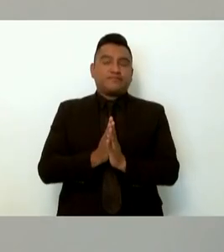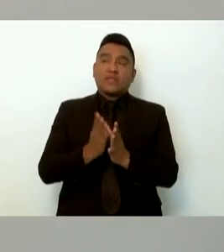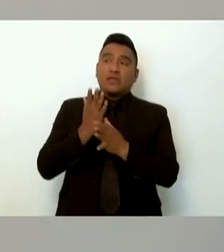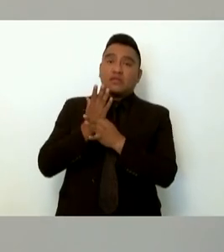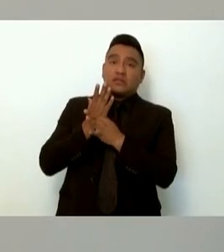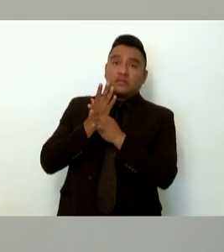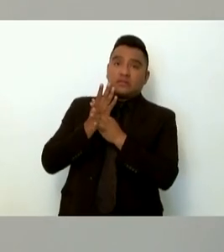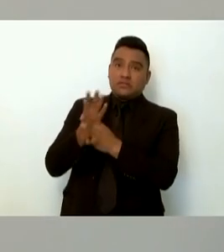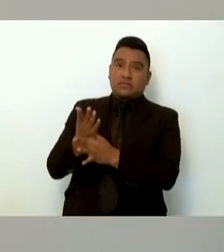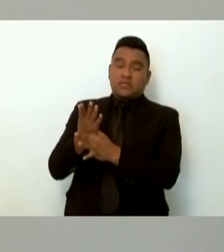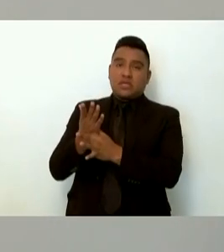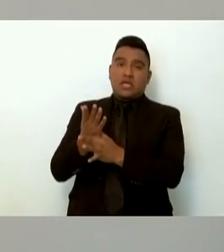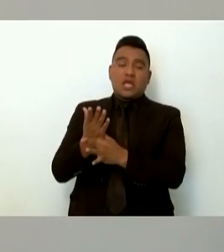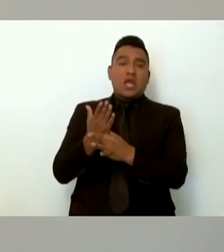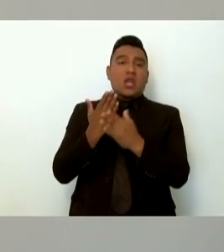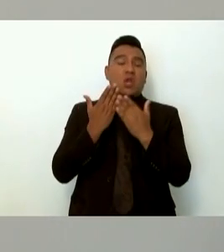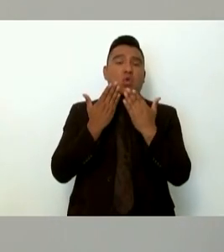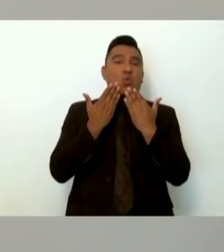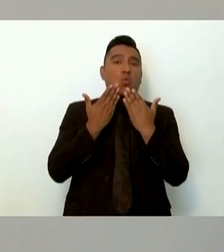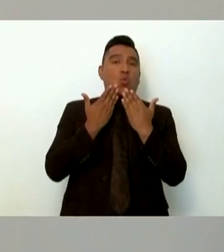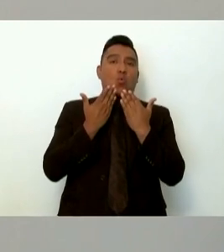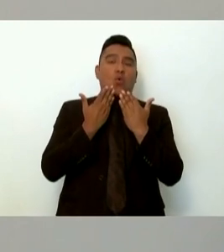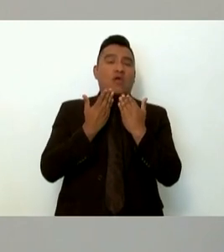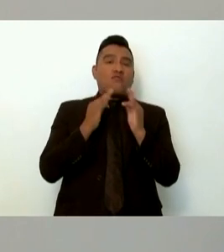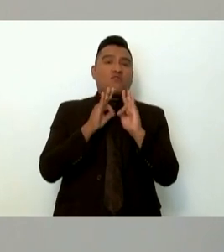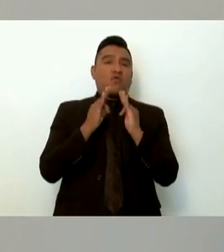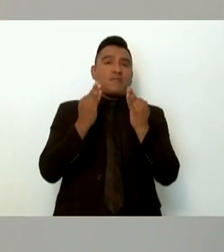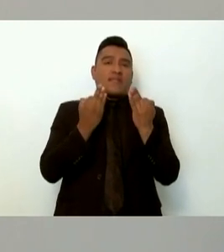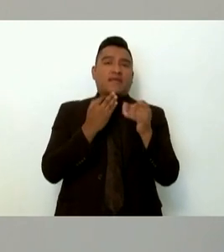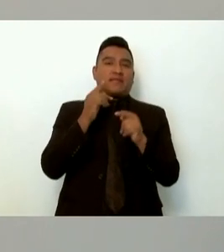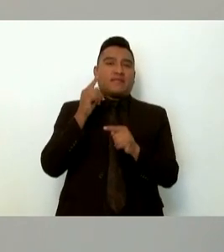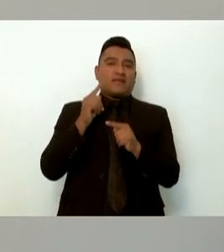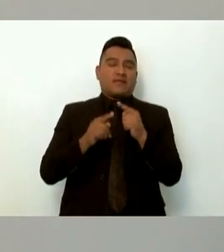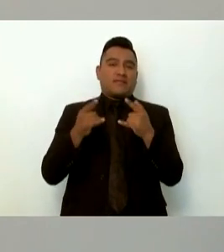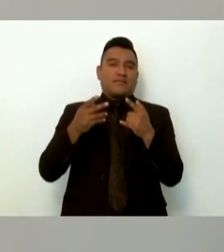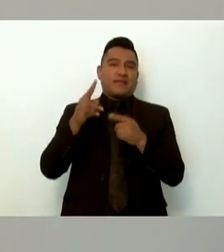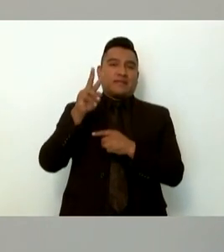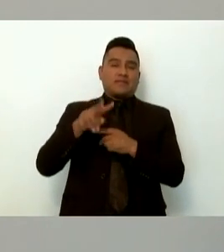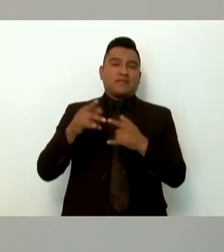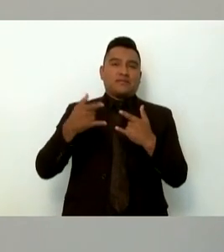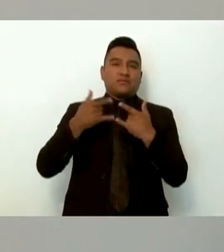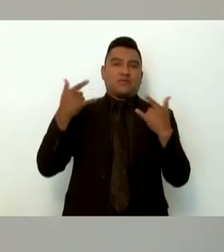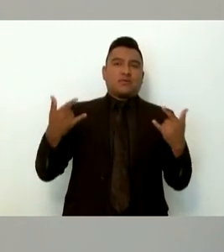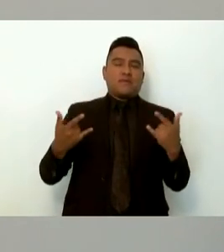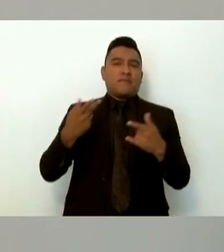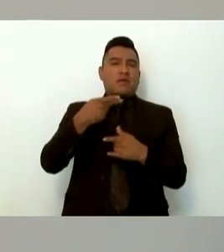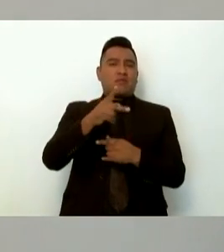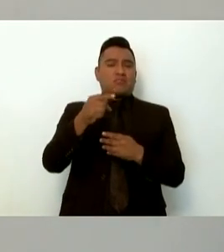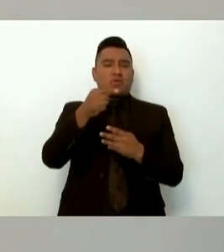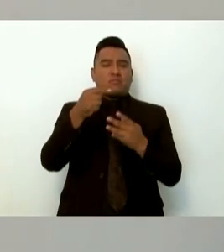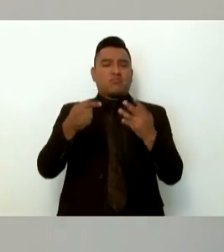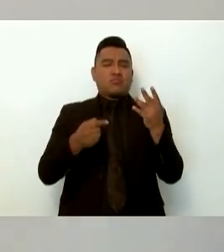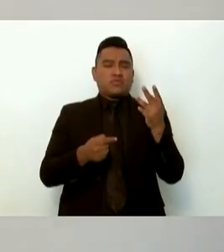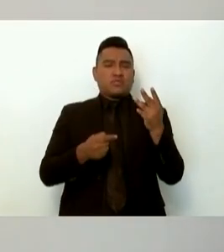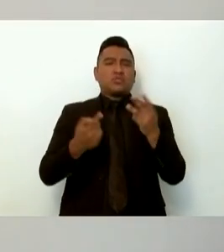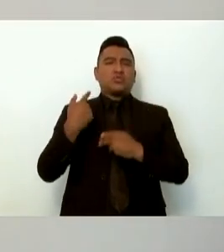diferencias sustantivas con la verdad histórica hay muchas yo quiero destacar tres